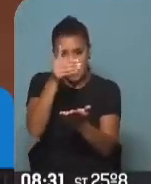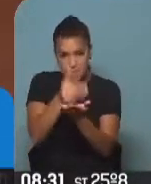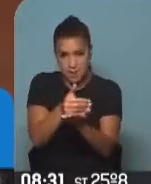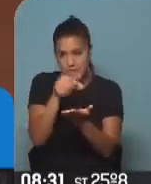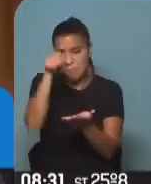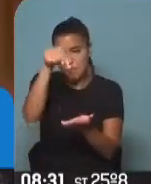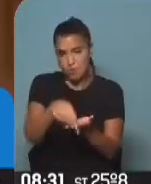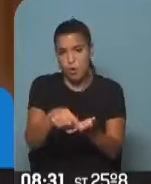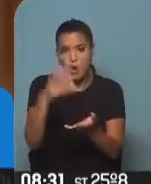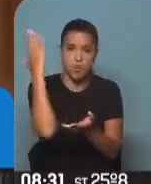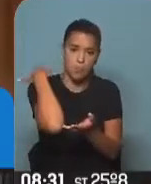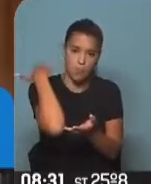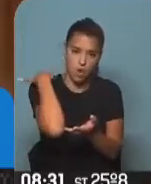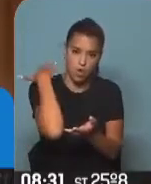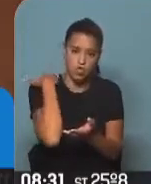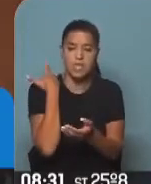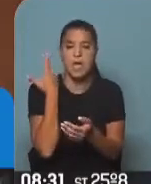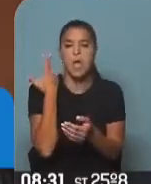momento. Sí. A ver,